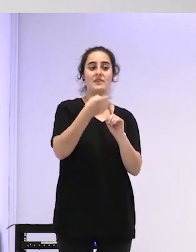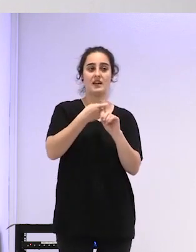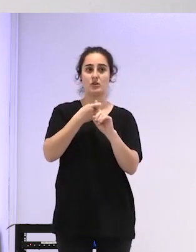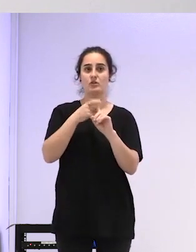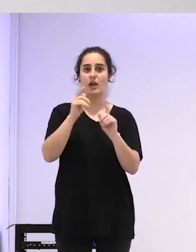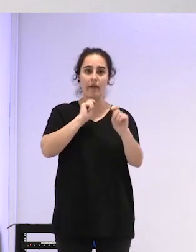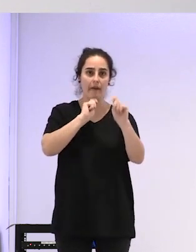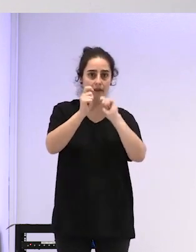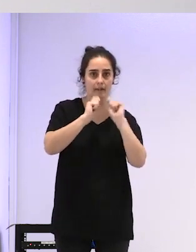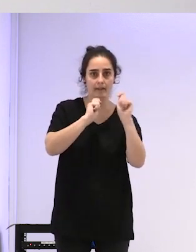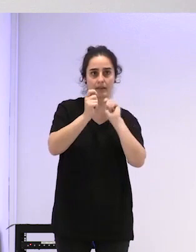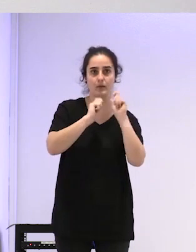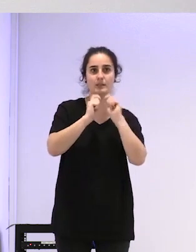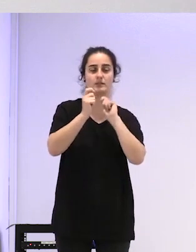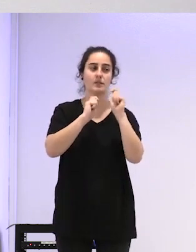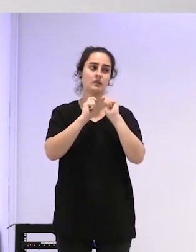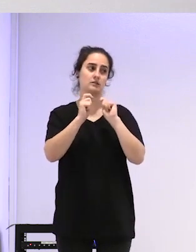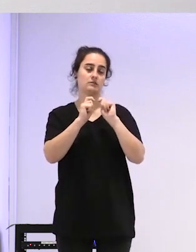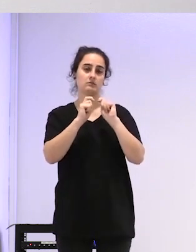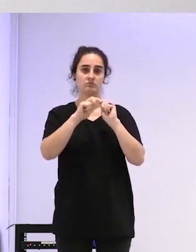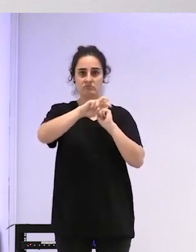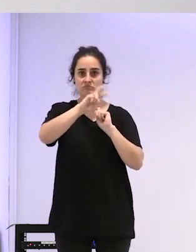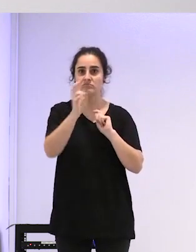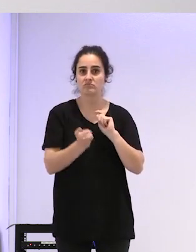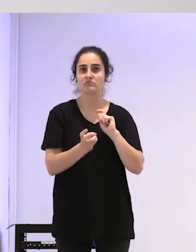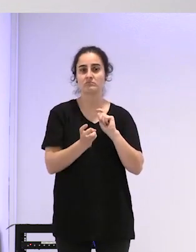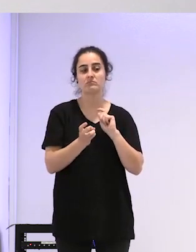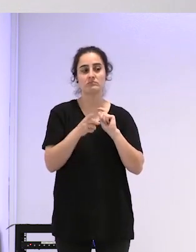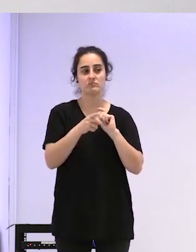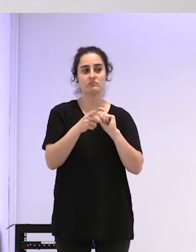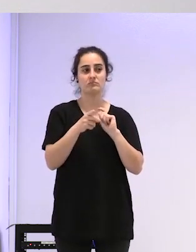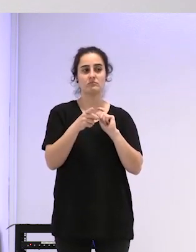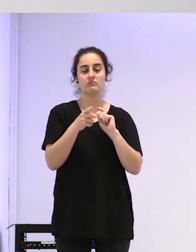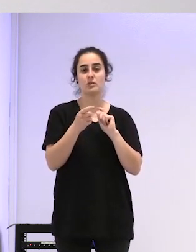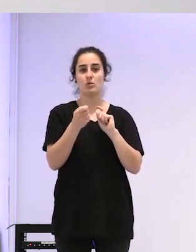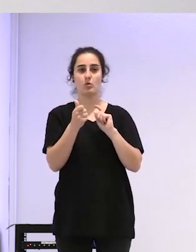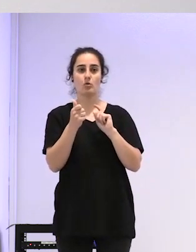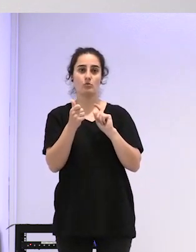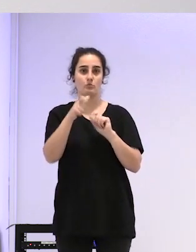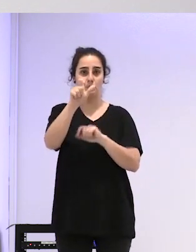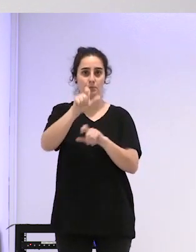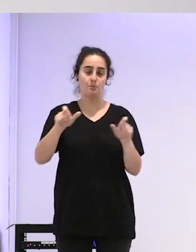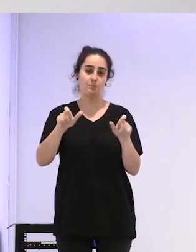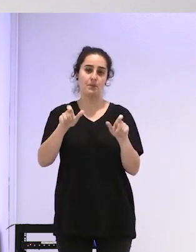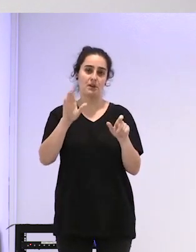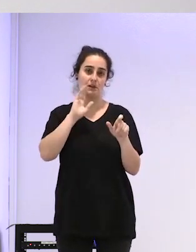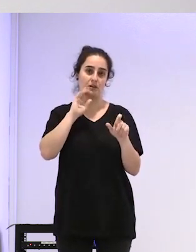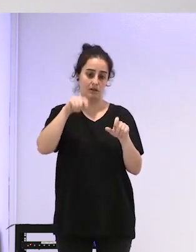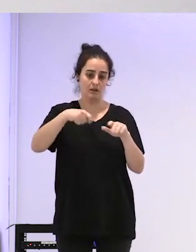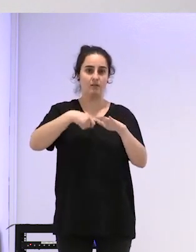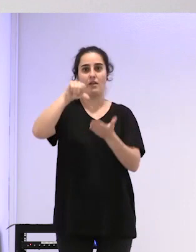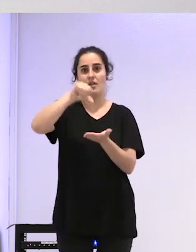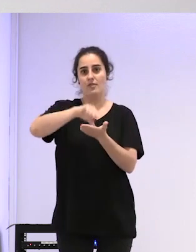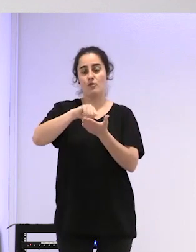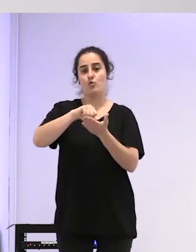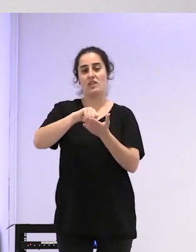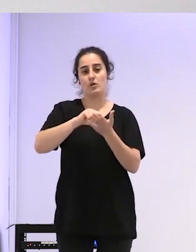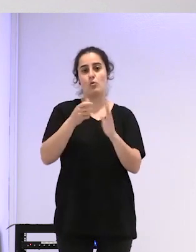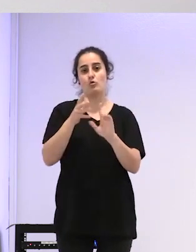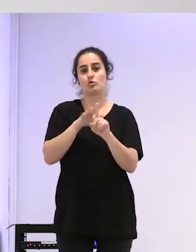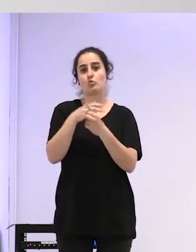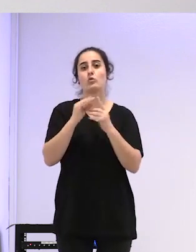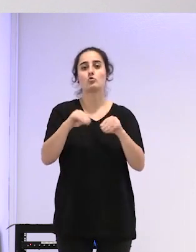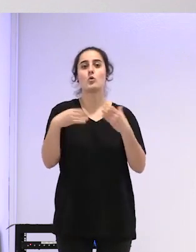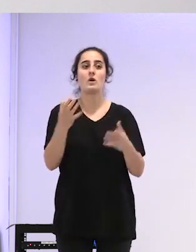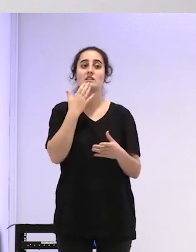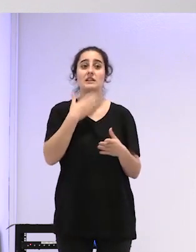entrevistas y y así de pues de la situación de las personas en la ciudad y nada que